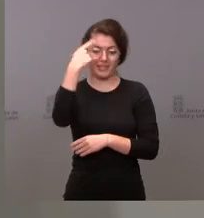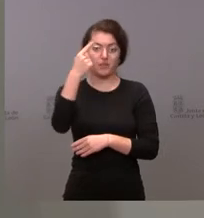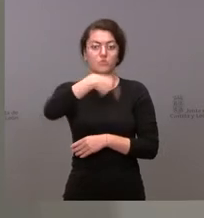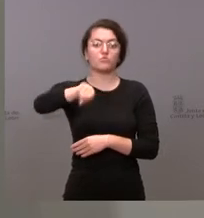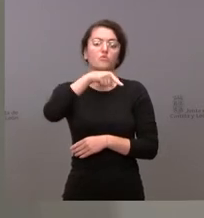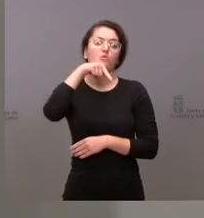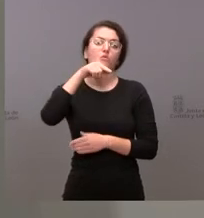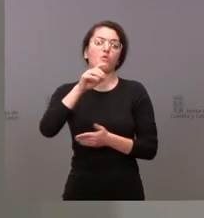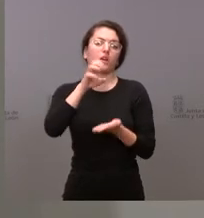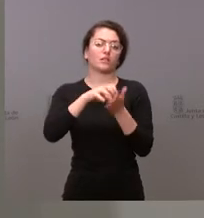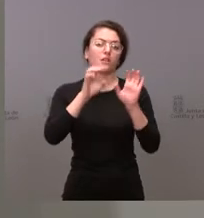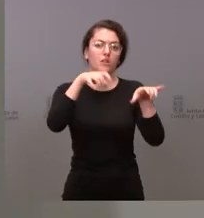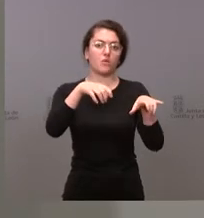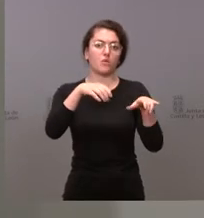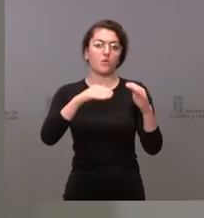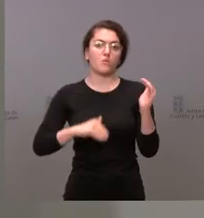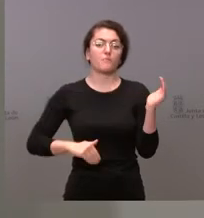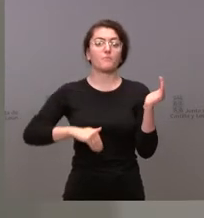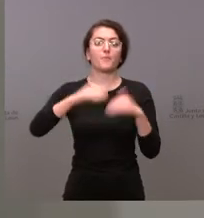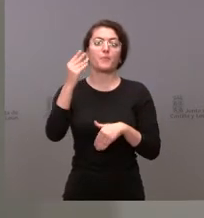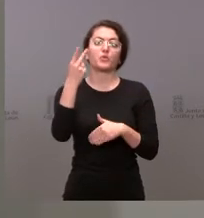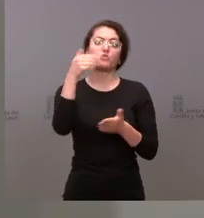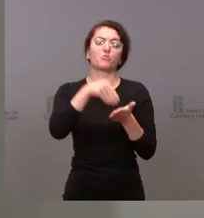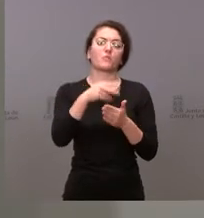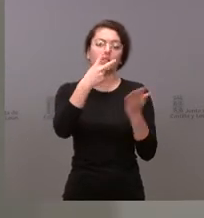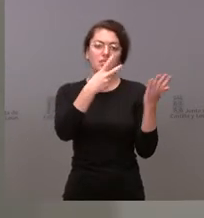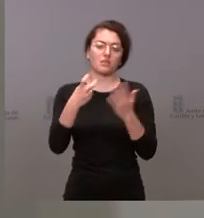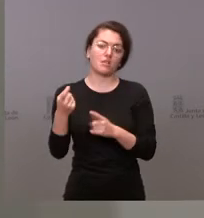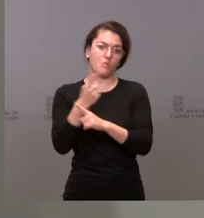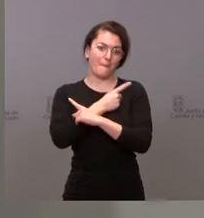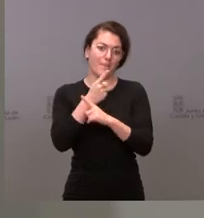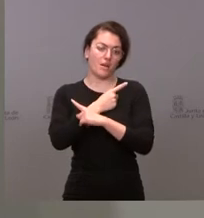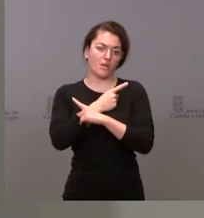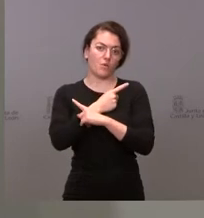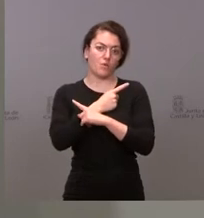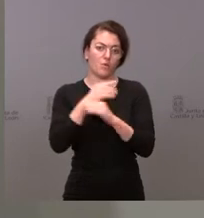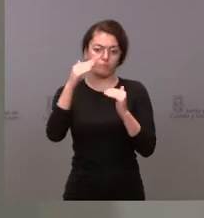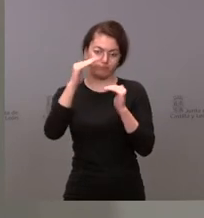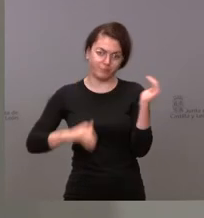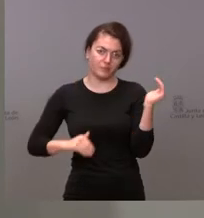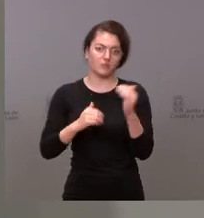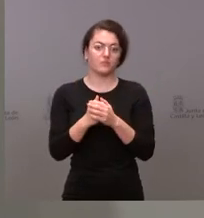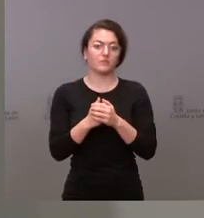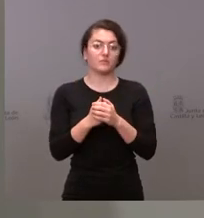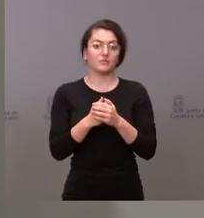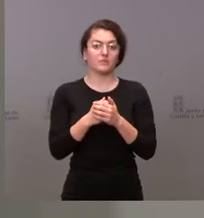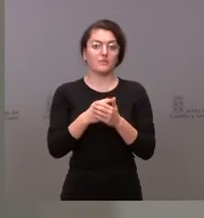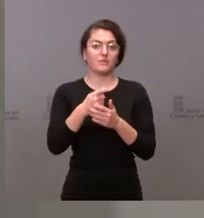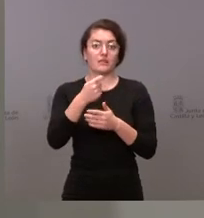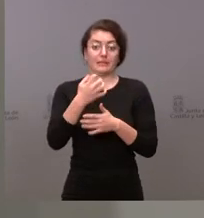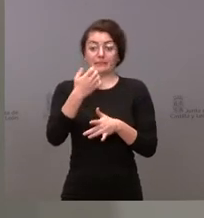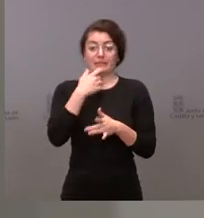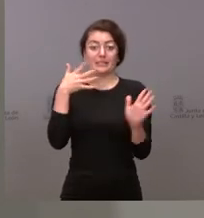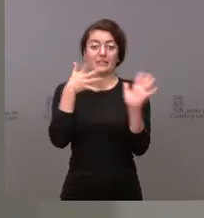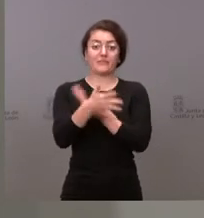descendido en 2.700 la cifra de parados. El conjunto de España han sido 700, lo que quiere decir que si no existiera Castilla